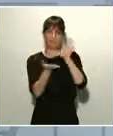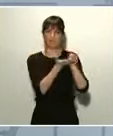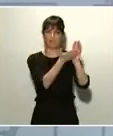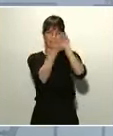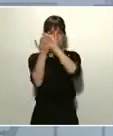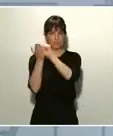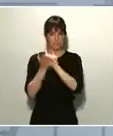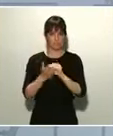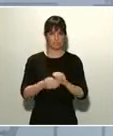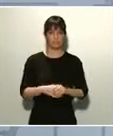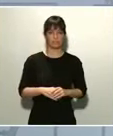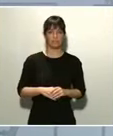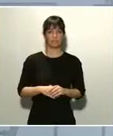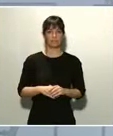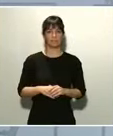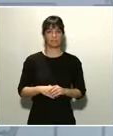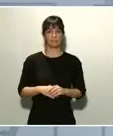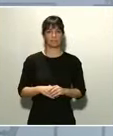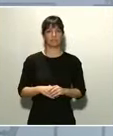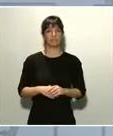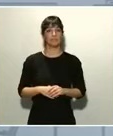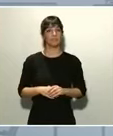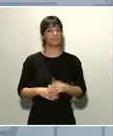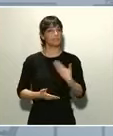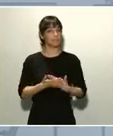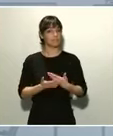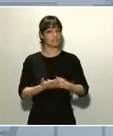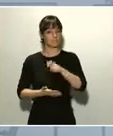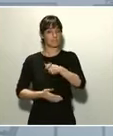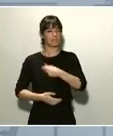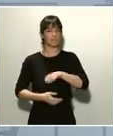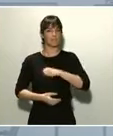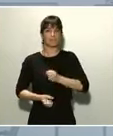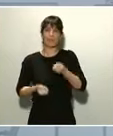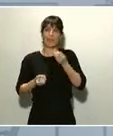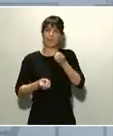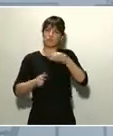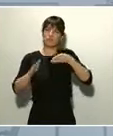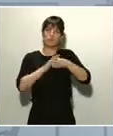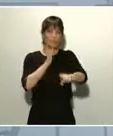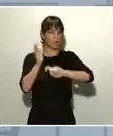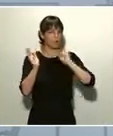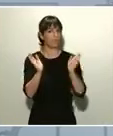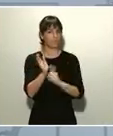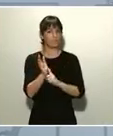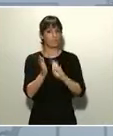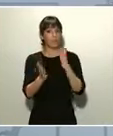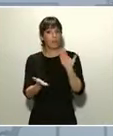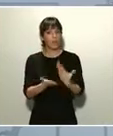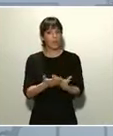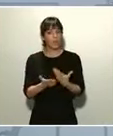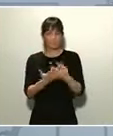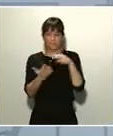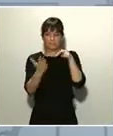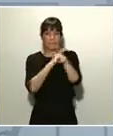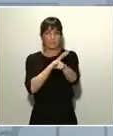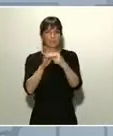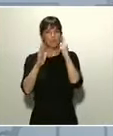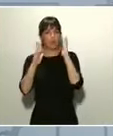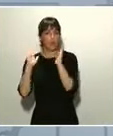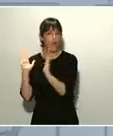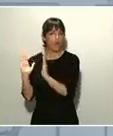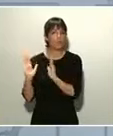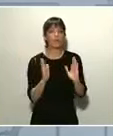de que todos los españoles tengan acceso a toda la información y comprobamos que también, de forma transparente y ordenada, se ofrece a todas horas